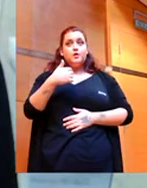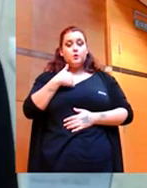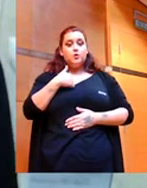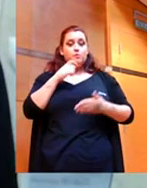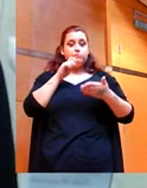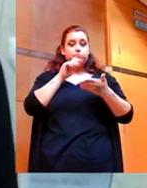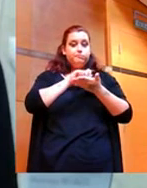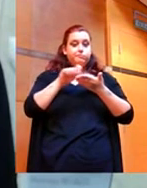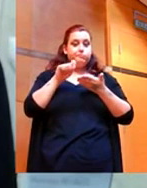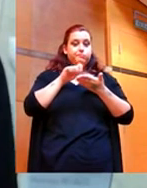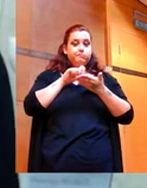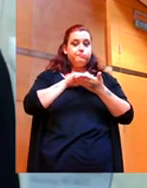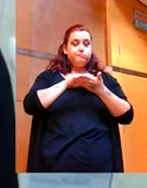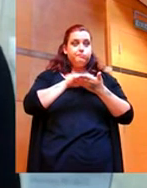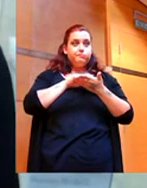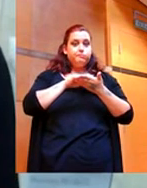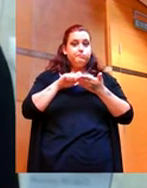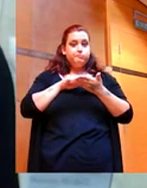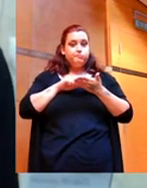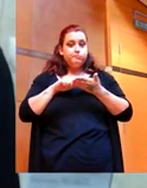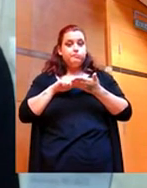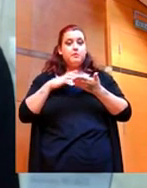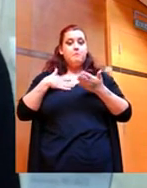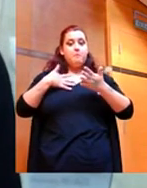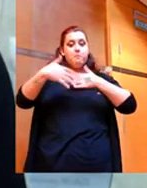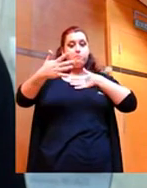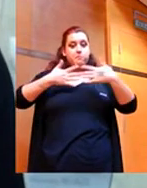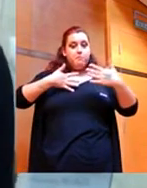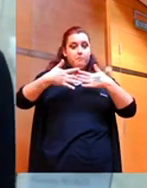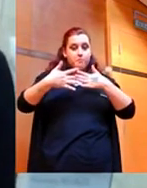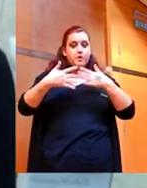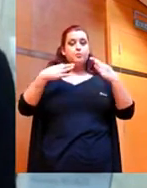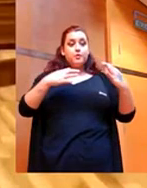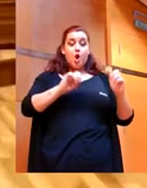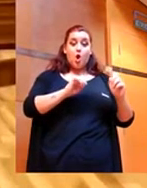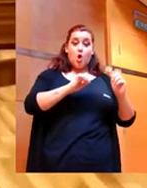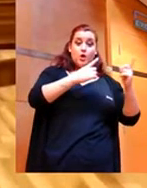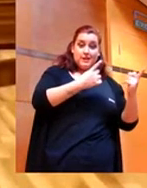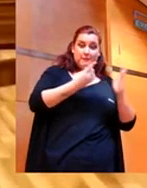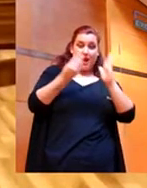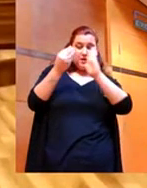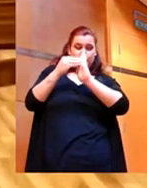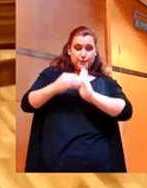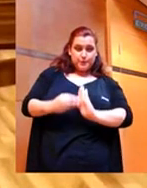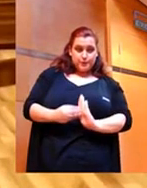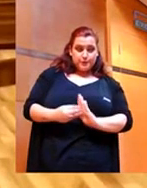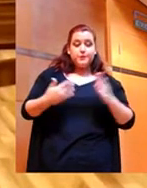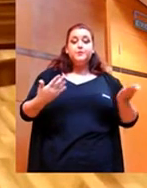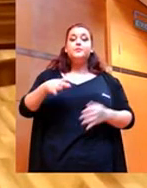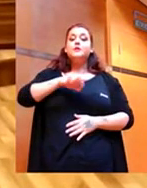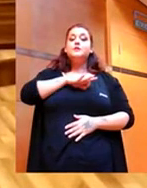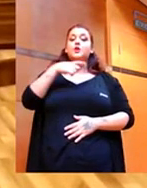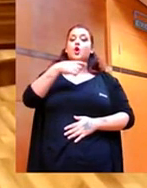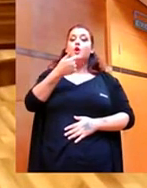la nueva propia mano respecto de la original, de la moción original. Señor García, que lo diga el señor